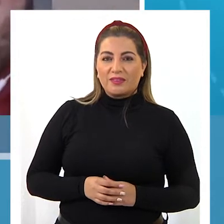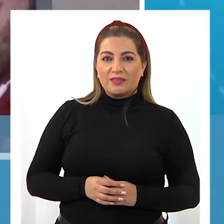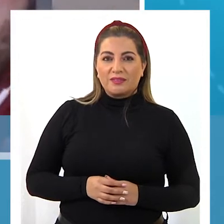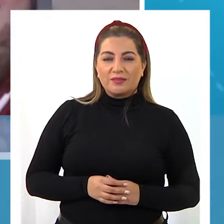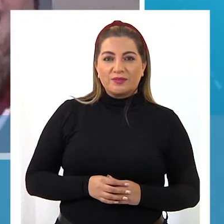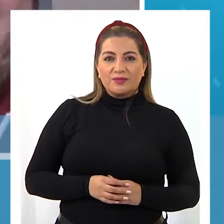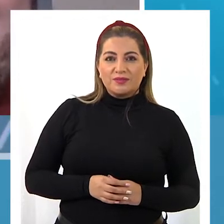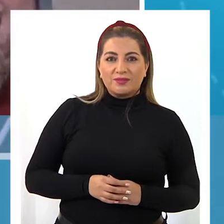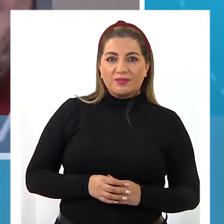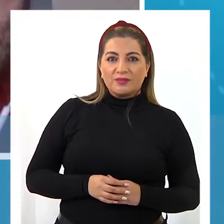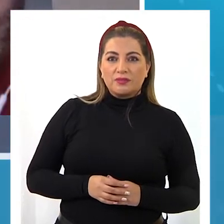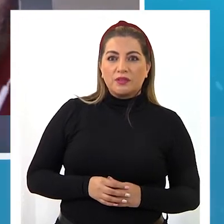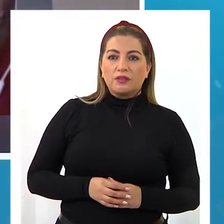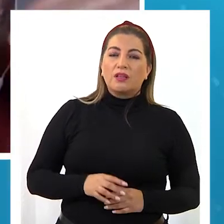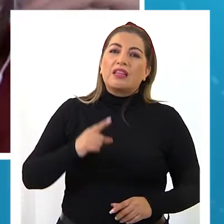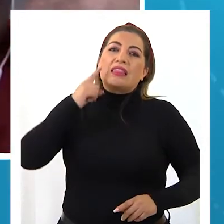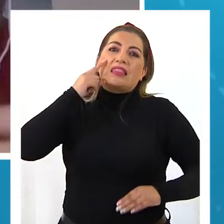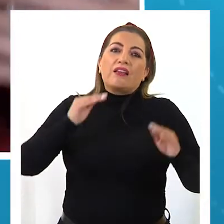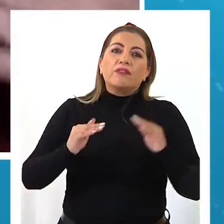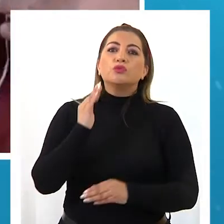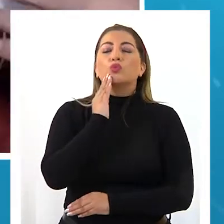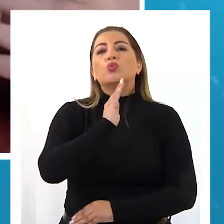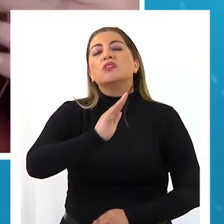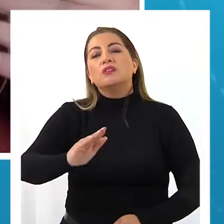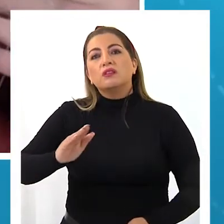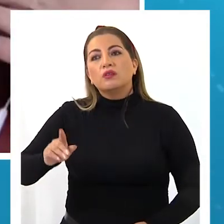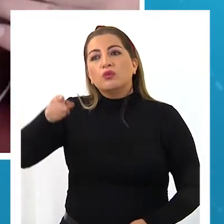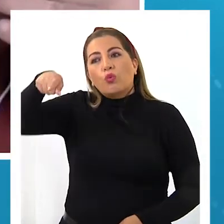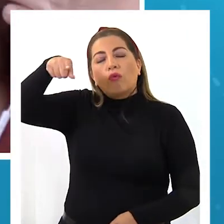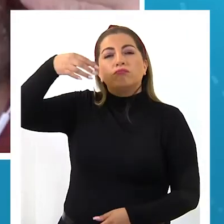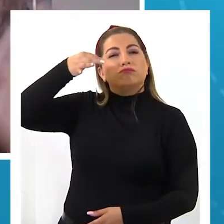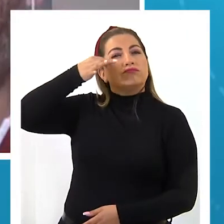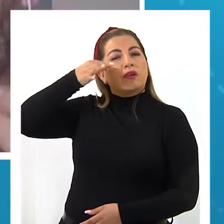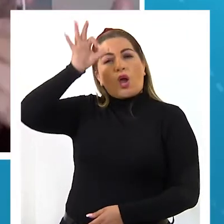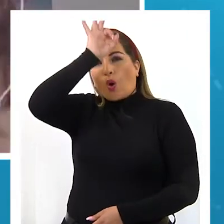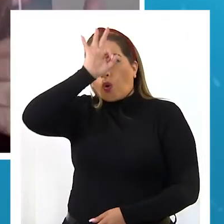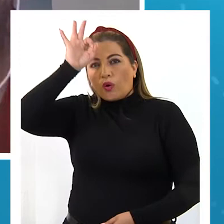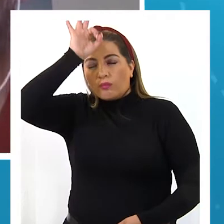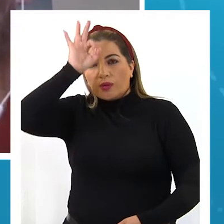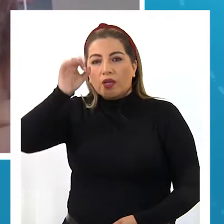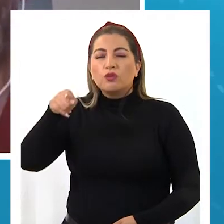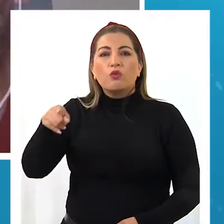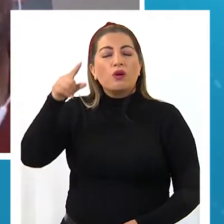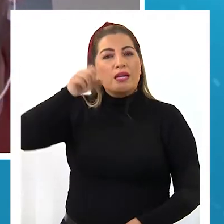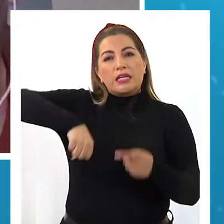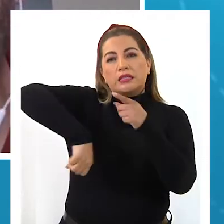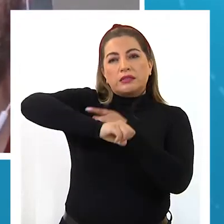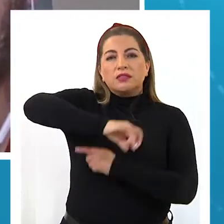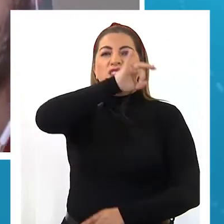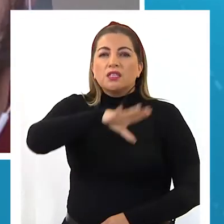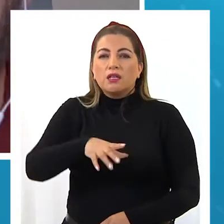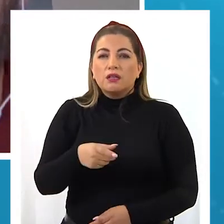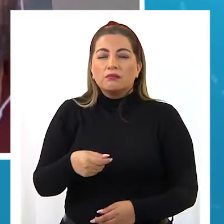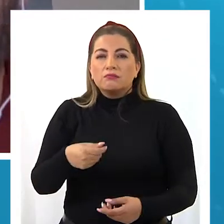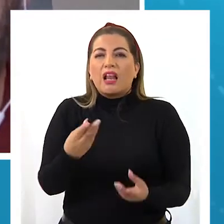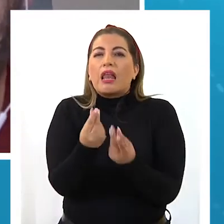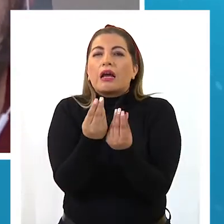No sé si todavía eres muy niño como para evaluar. ¿Cómo ves la calidad del fútbol chileno en este momento?